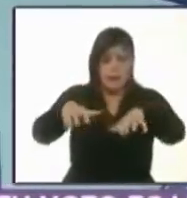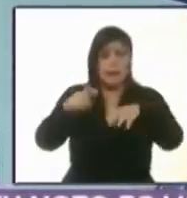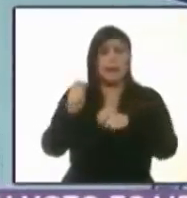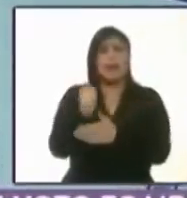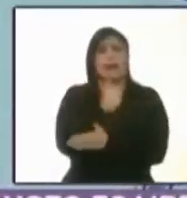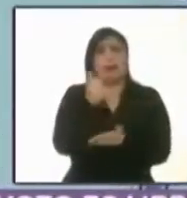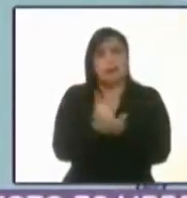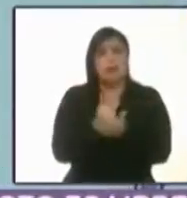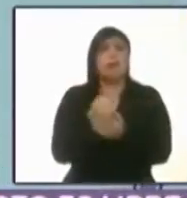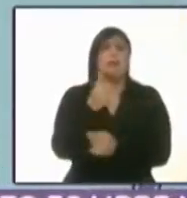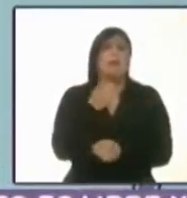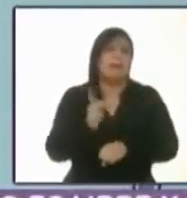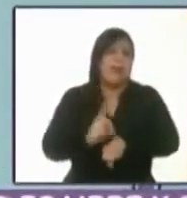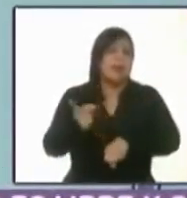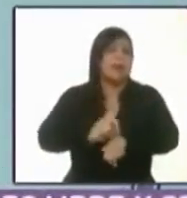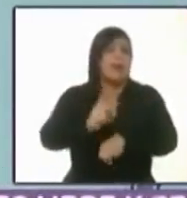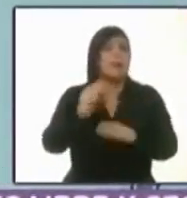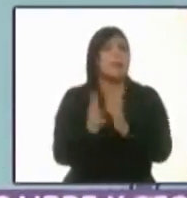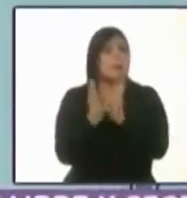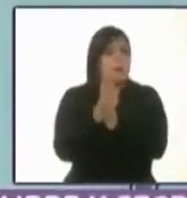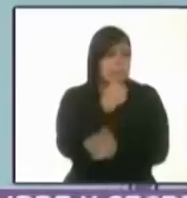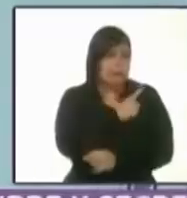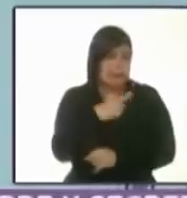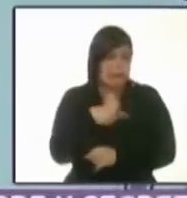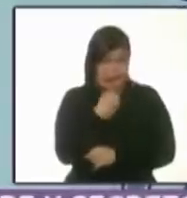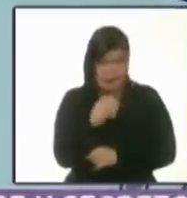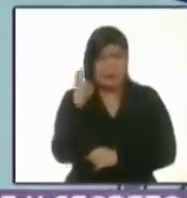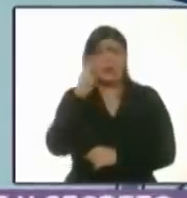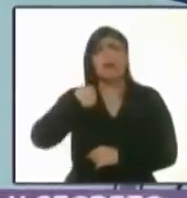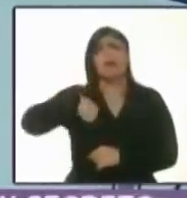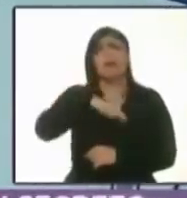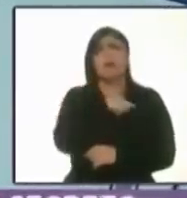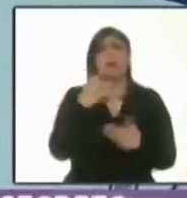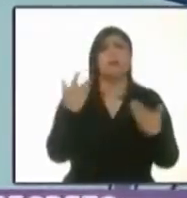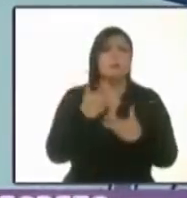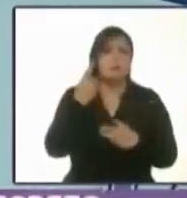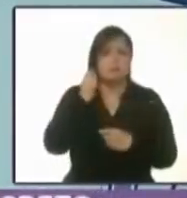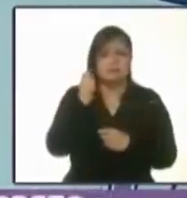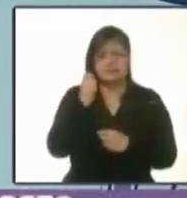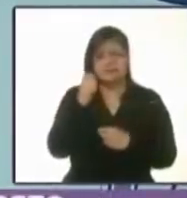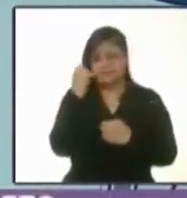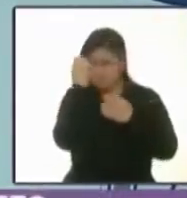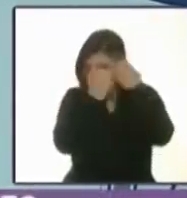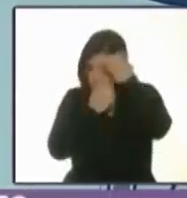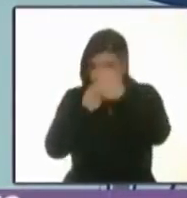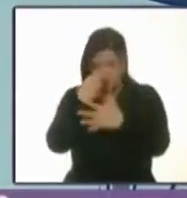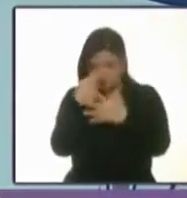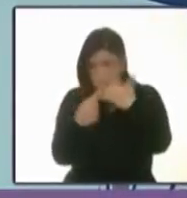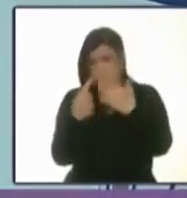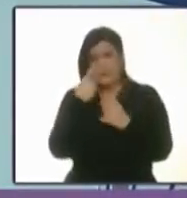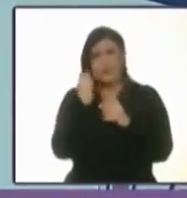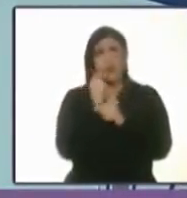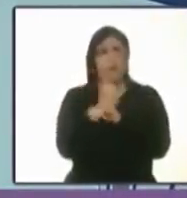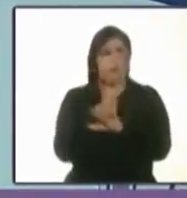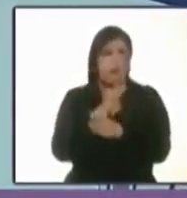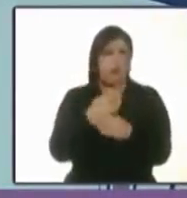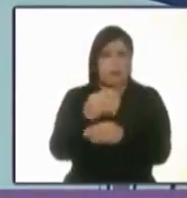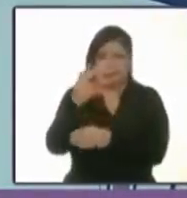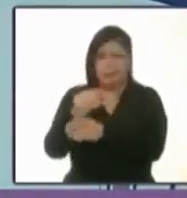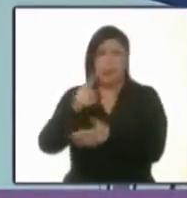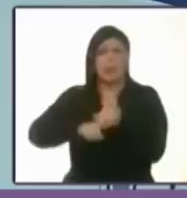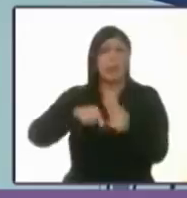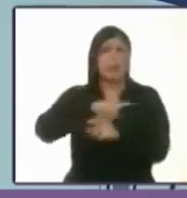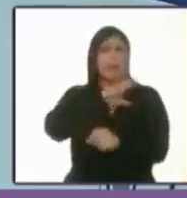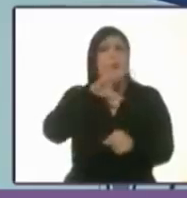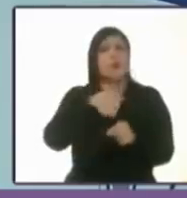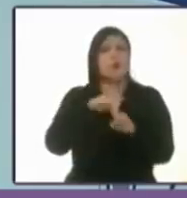participar en forma diaria. Y en primer lugar, vamos a hacer una revisión concienzuda de todo lo que es la base de datos de todos los